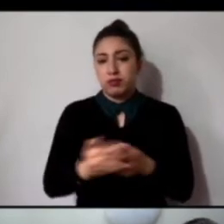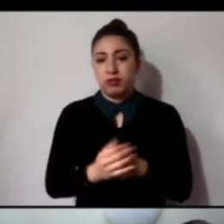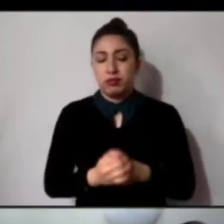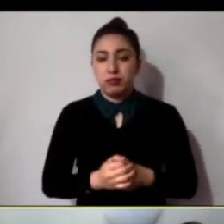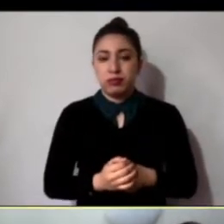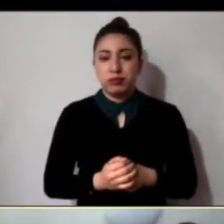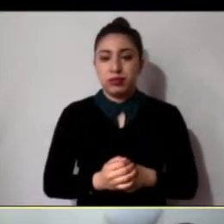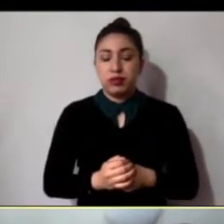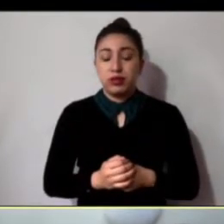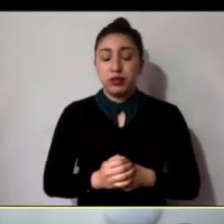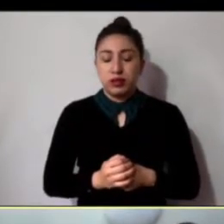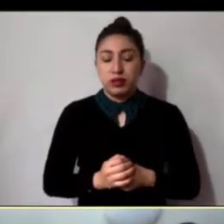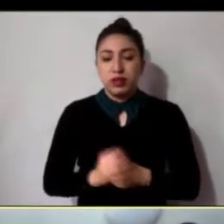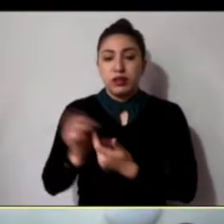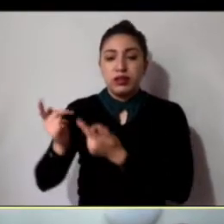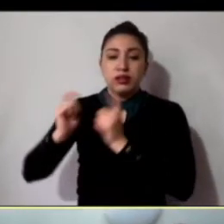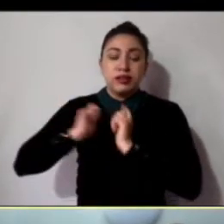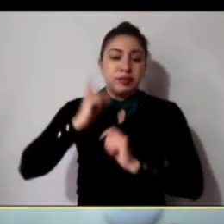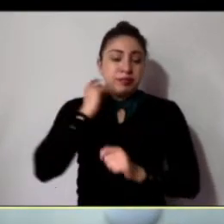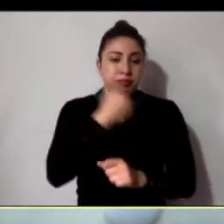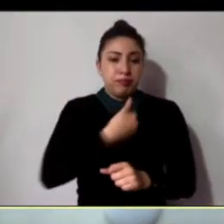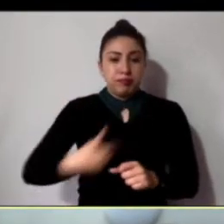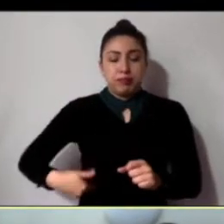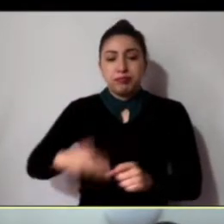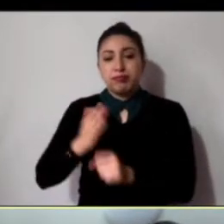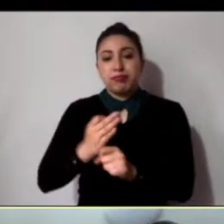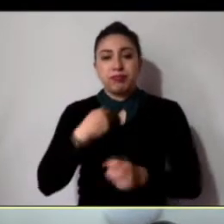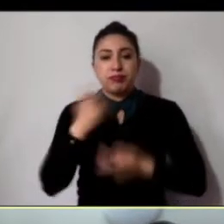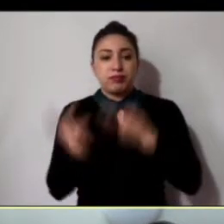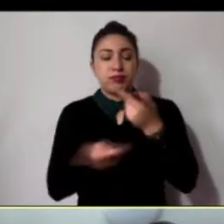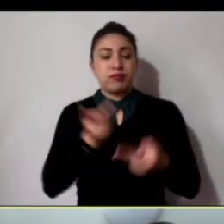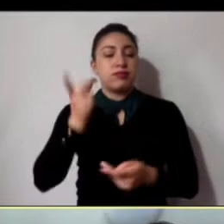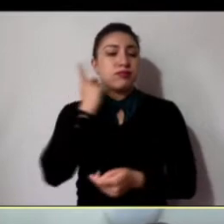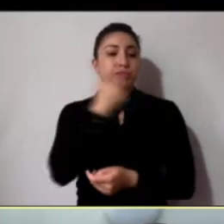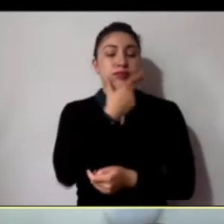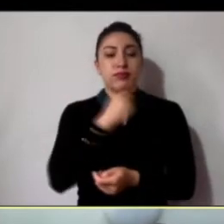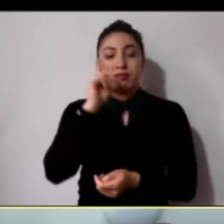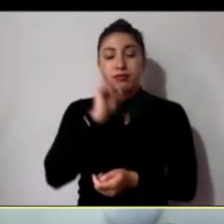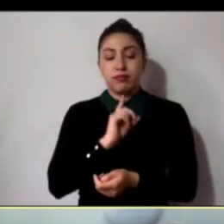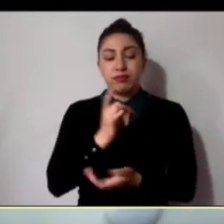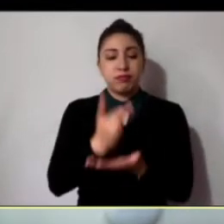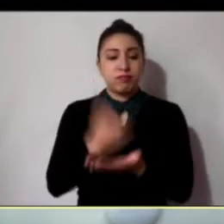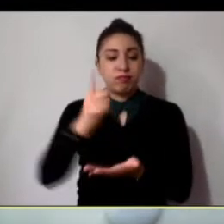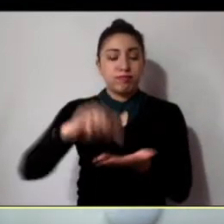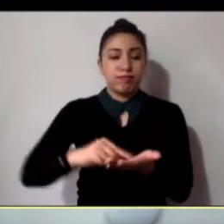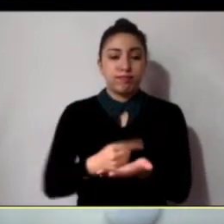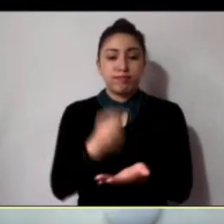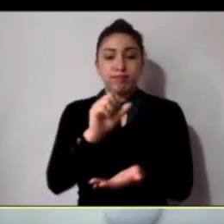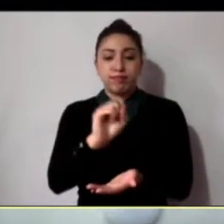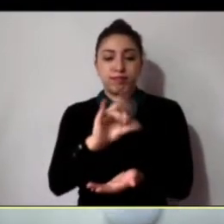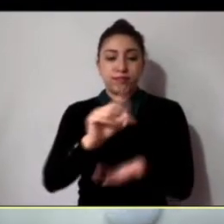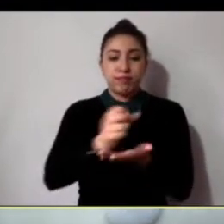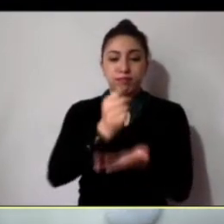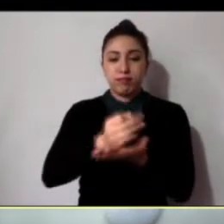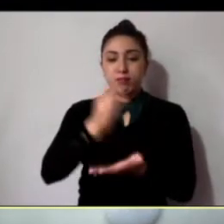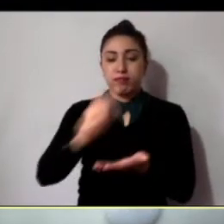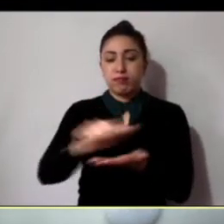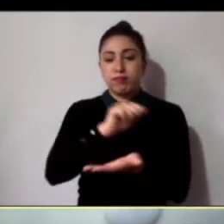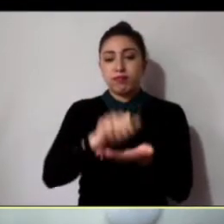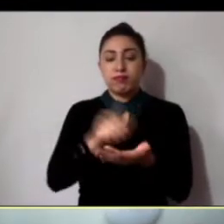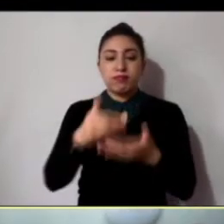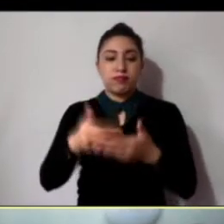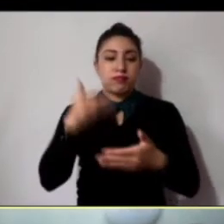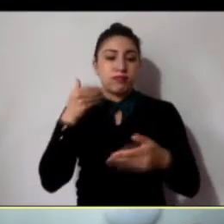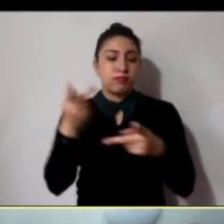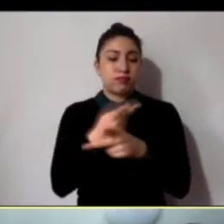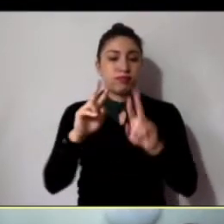Por instrucciones de la presidencia, se consulta en votación nominal, en un solo acto, si es de aprobarse o si es de